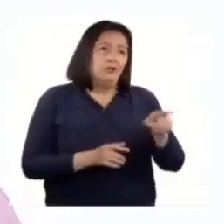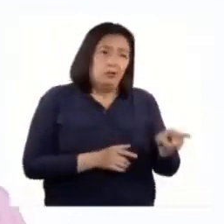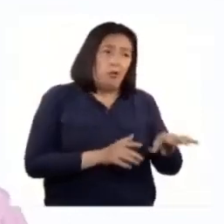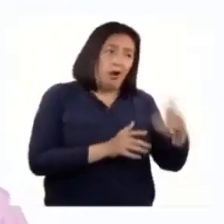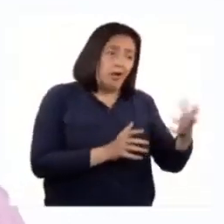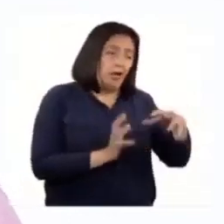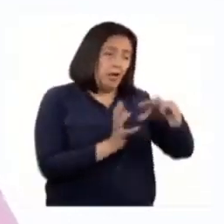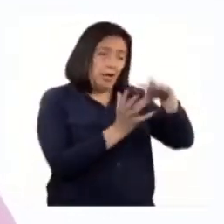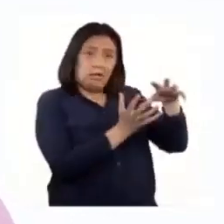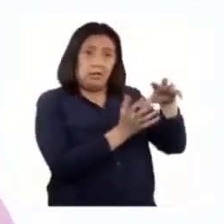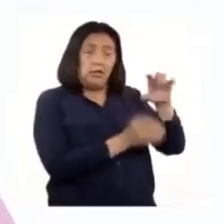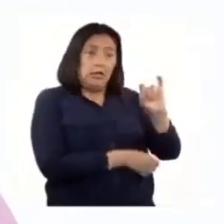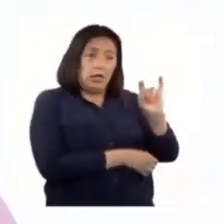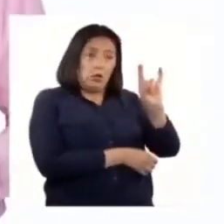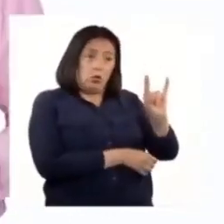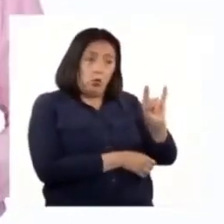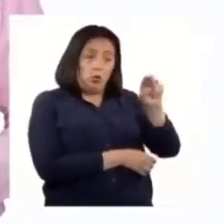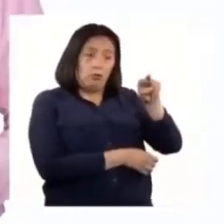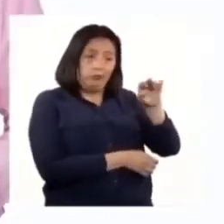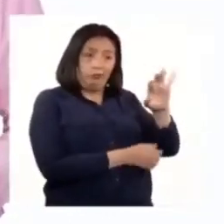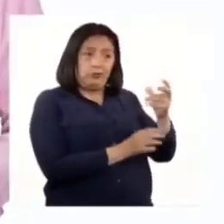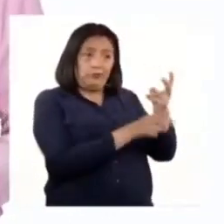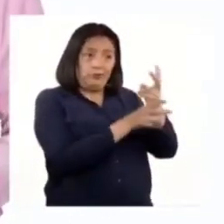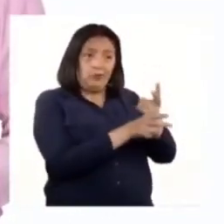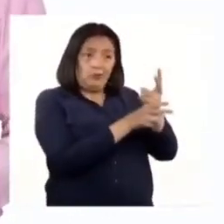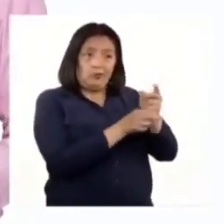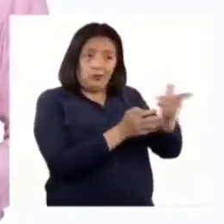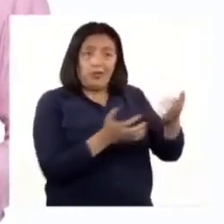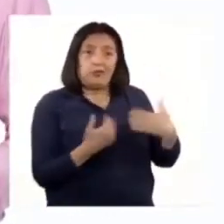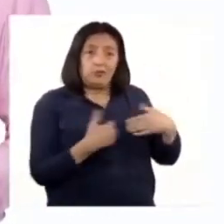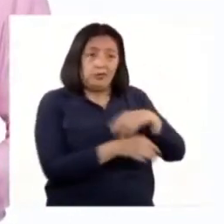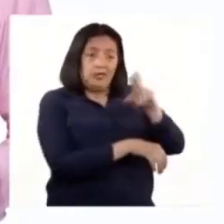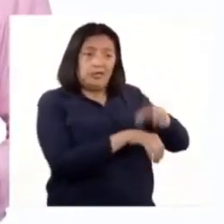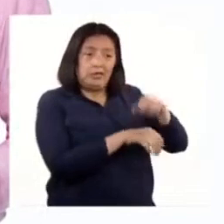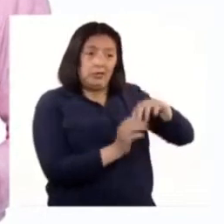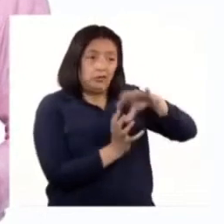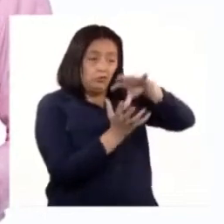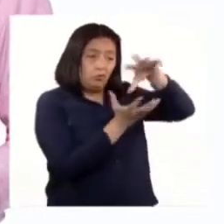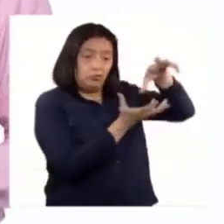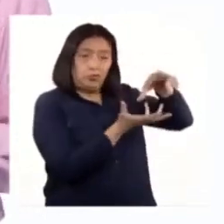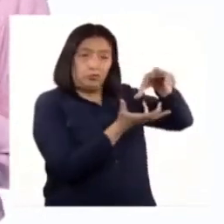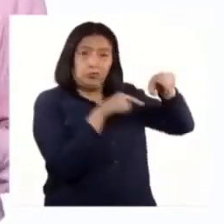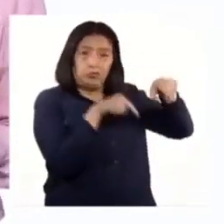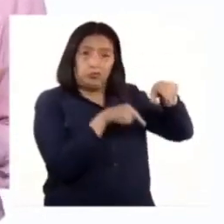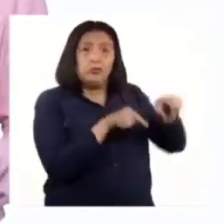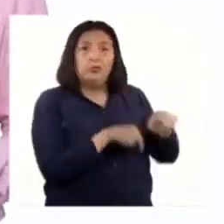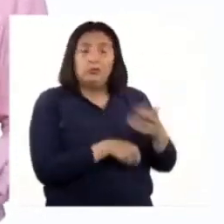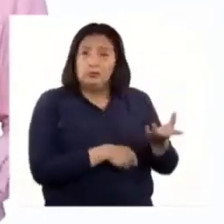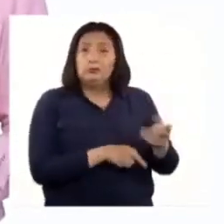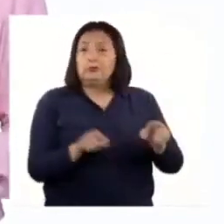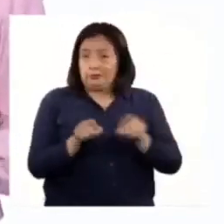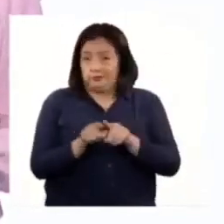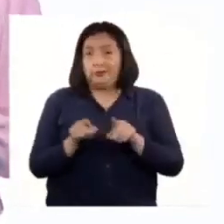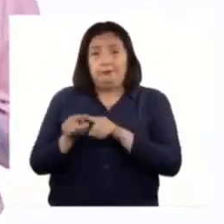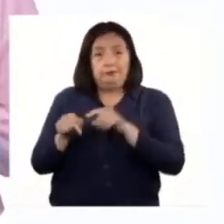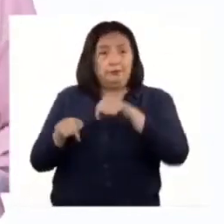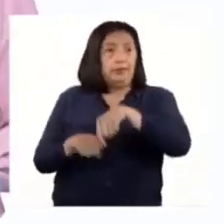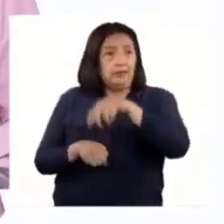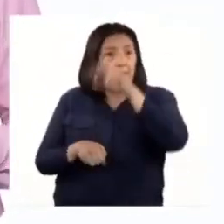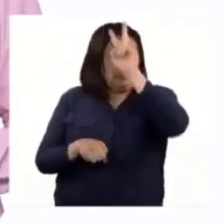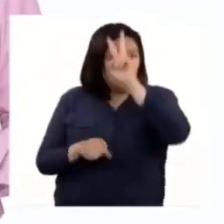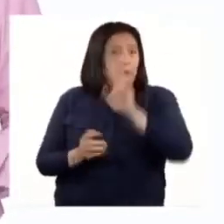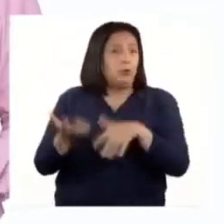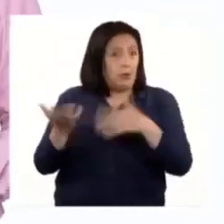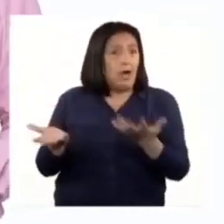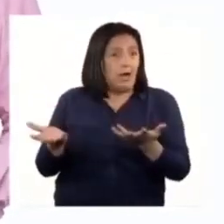existe la Unión Internacional para la Conservación de la Naturaleza, UICN, a nivel mundial, en el